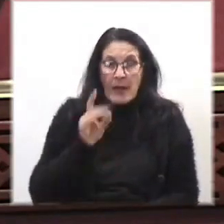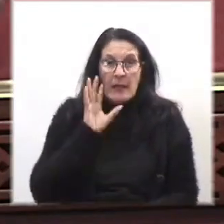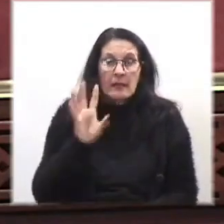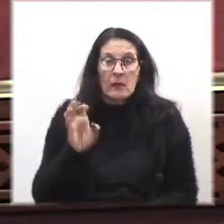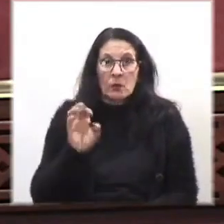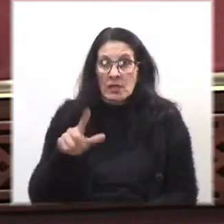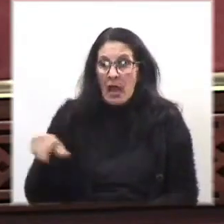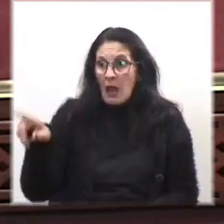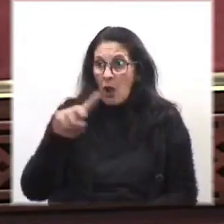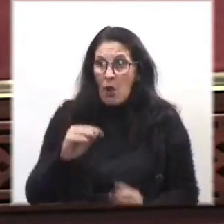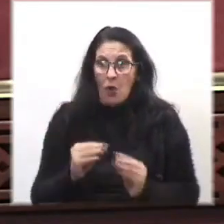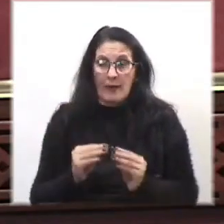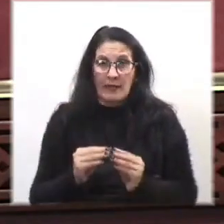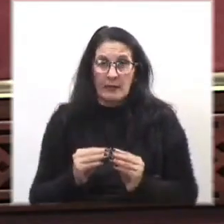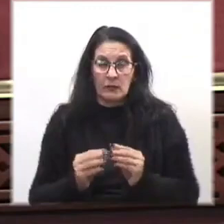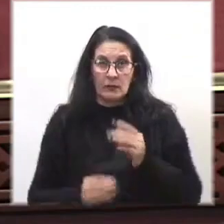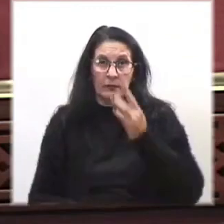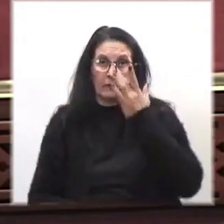a los colegas,